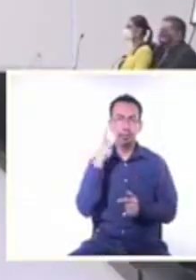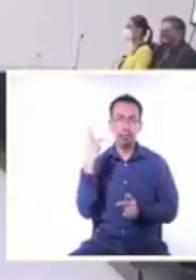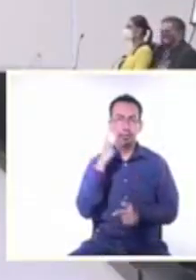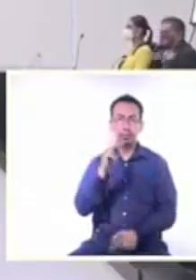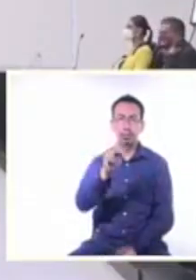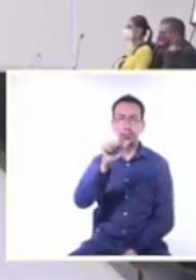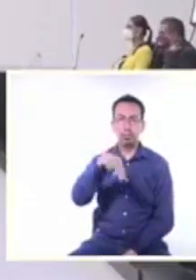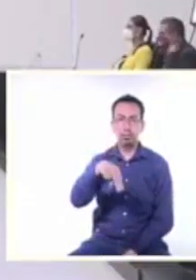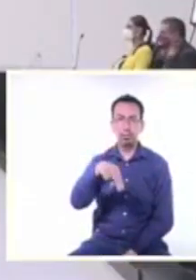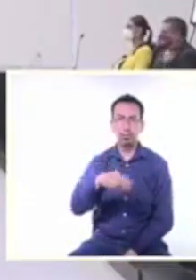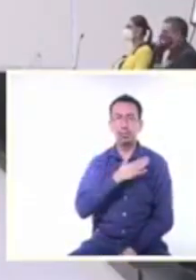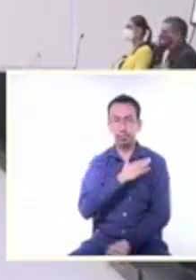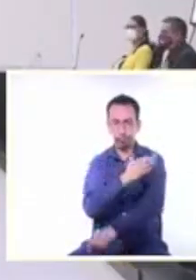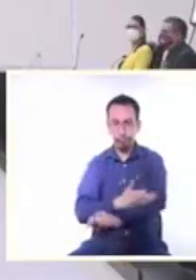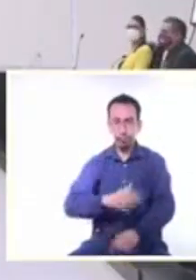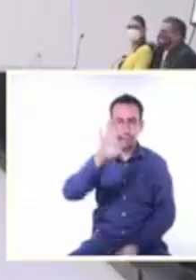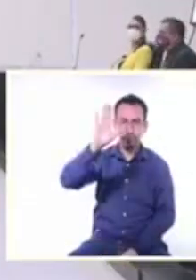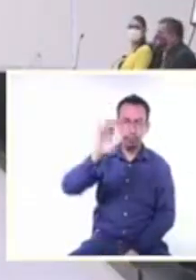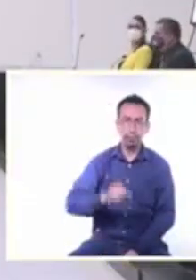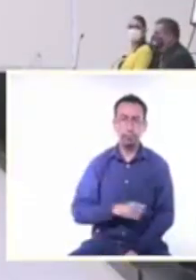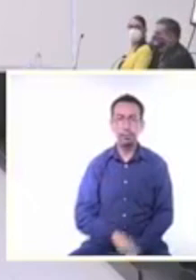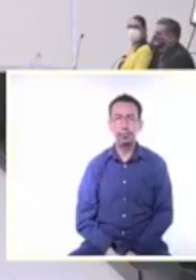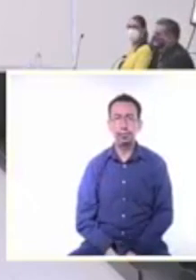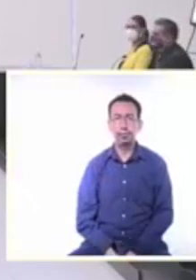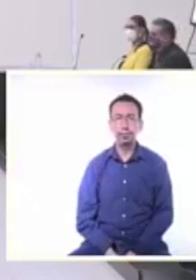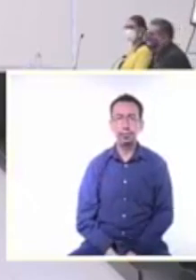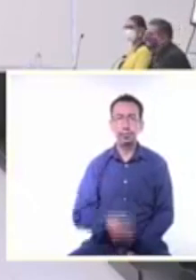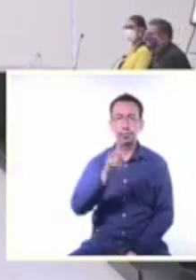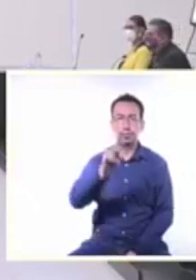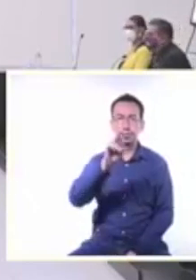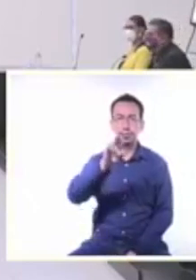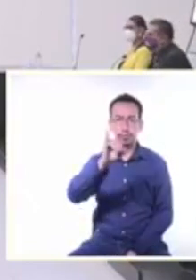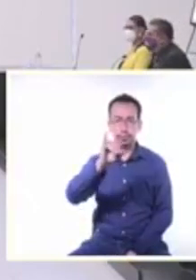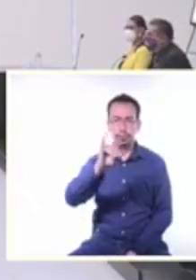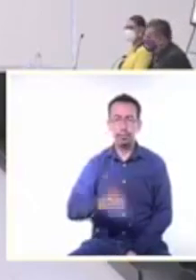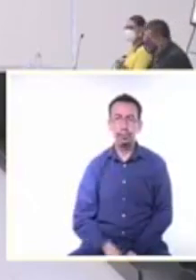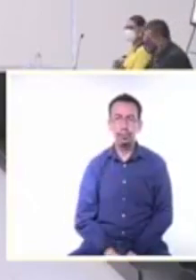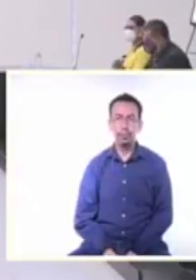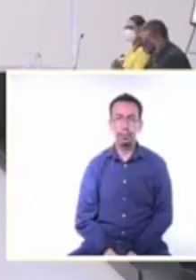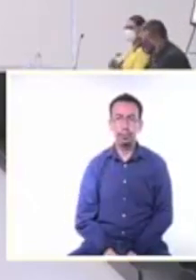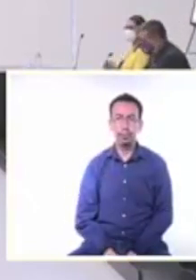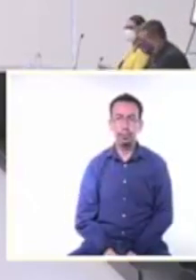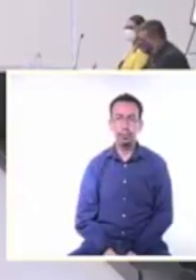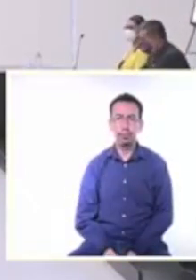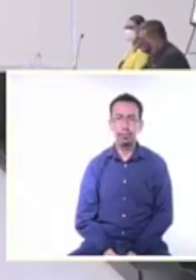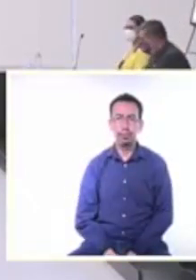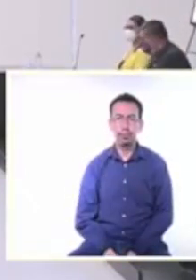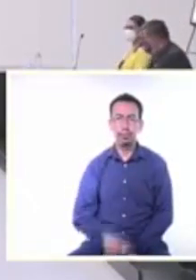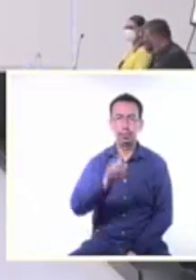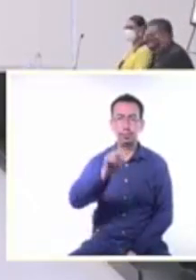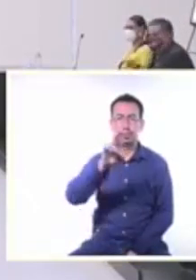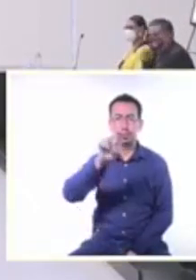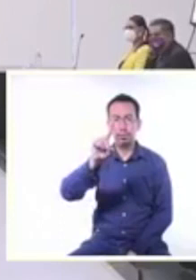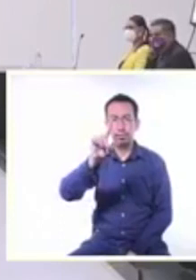del Estado de Guanajuato en sesión extraordinaria aprobó el punto de acuerdo donde se designa al nuevo consejero presidente del